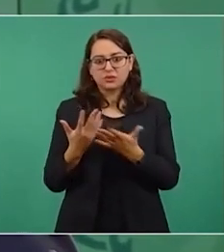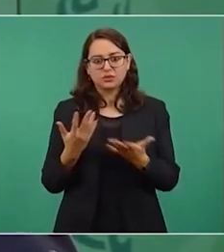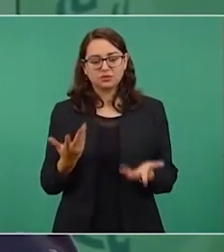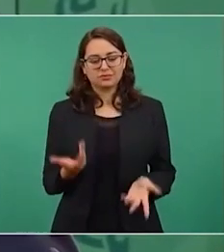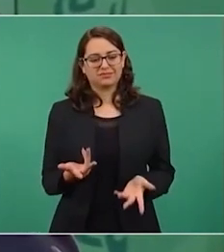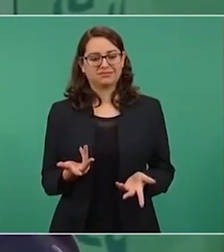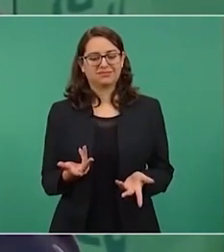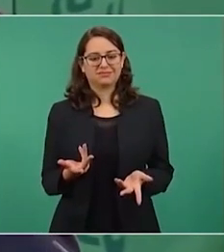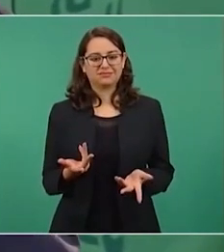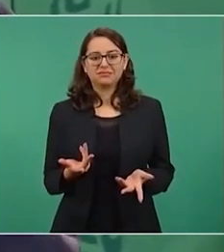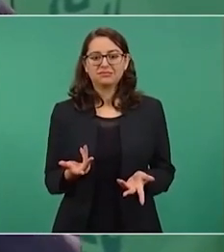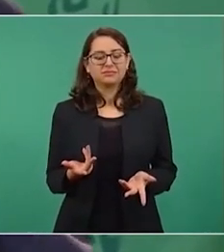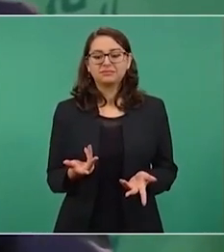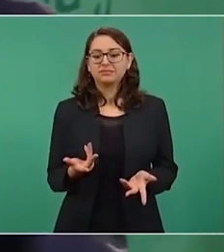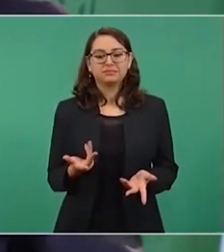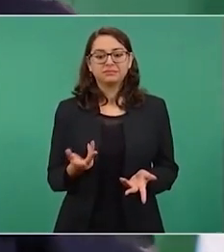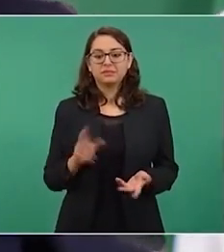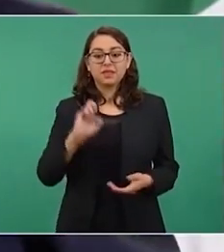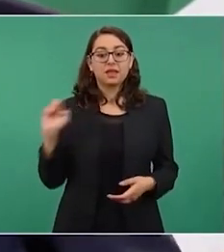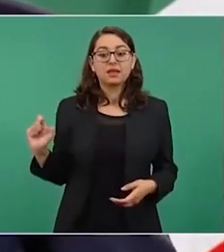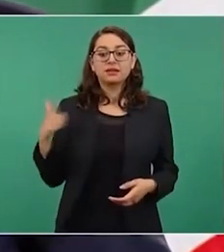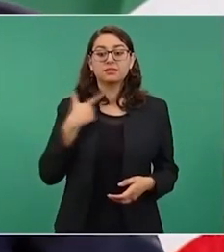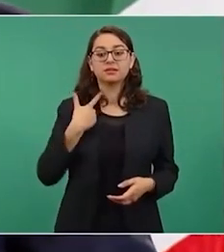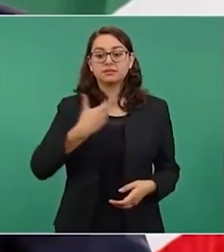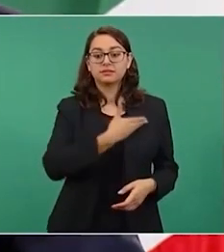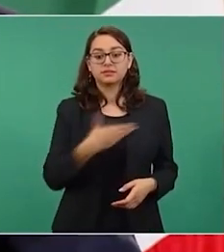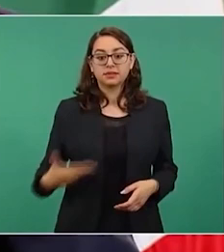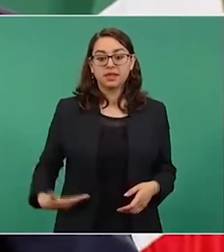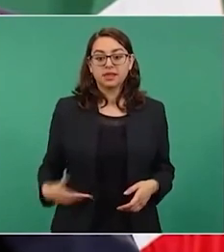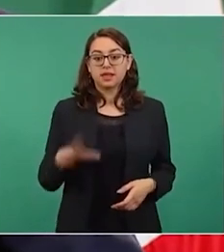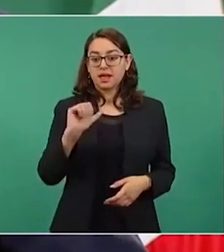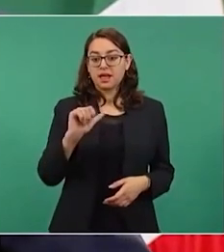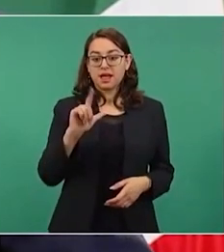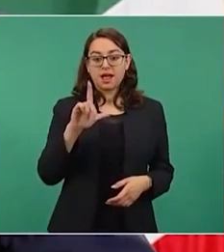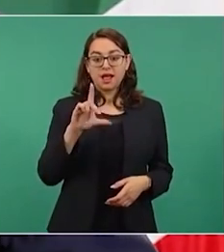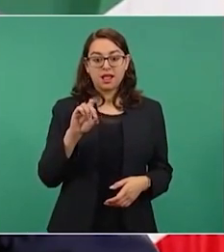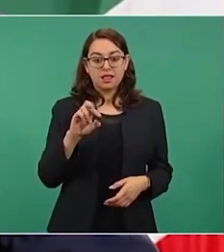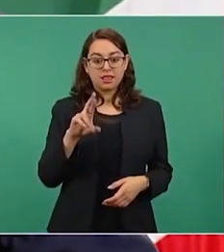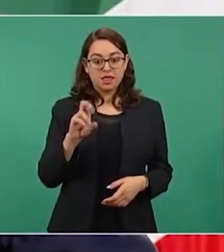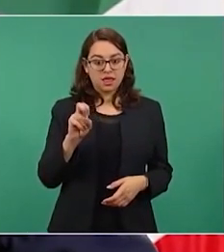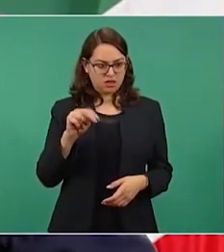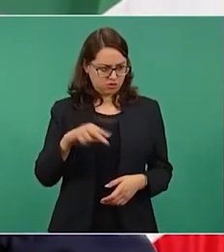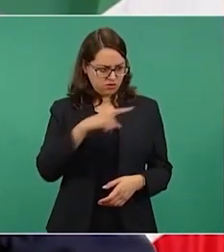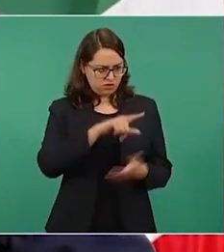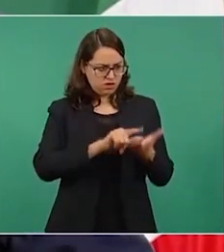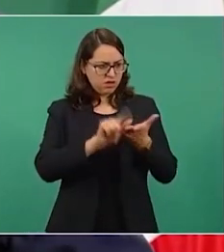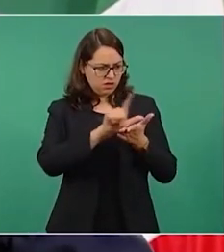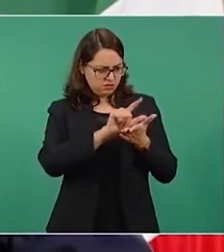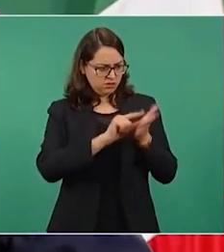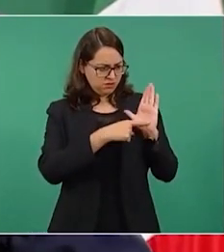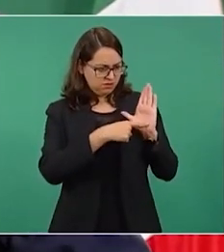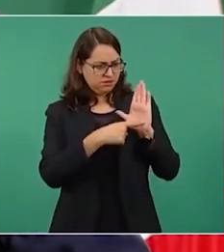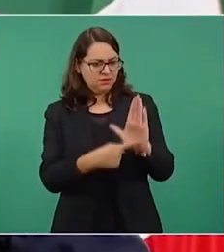Hasta el expresidente Calderón. No sé si tienes por ahí un Twitter que puso.